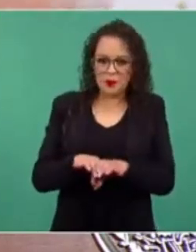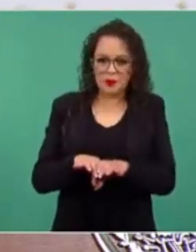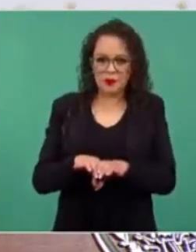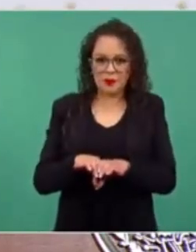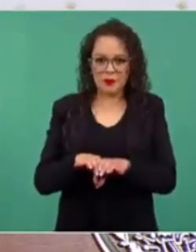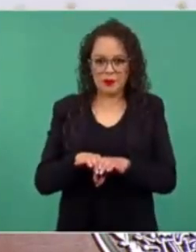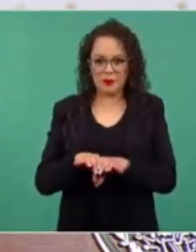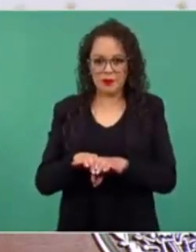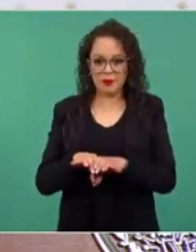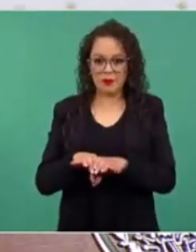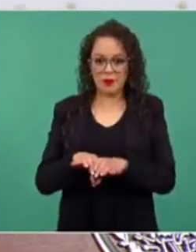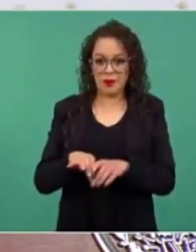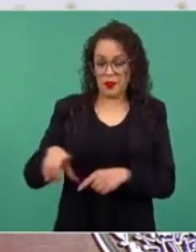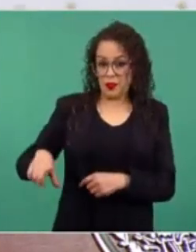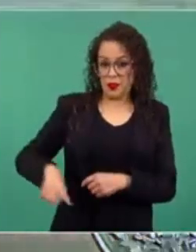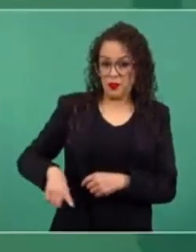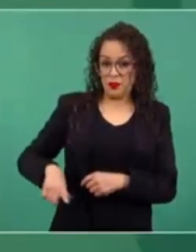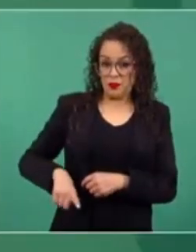al servicio